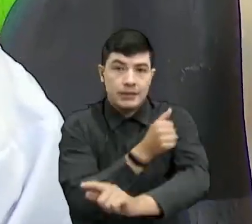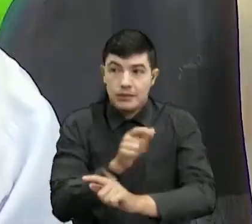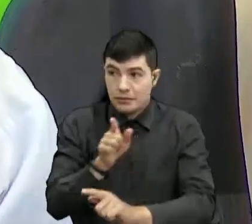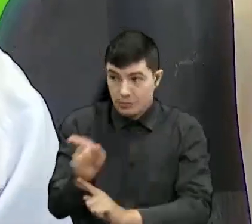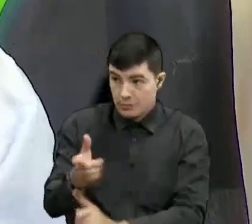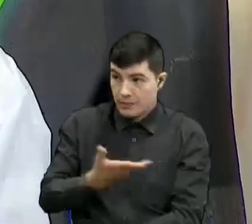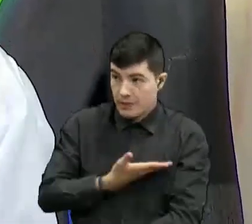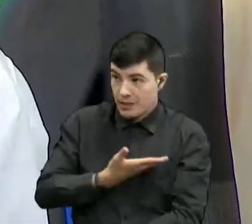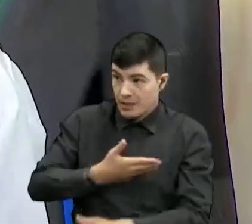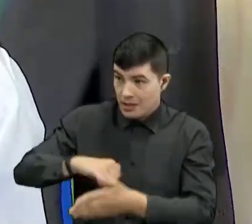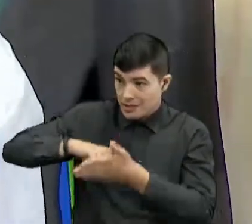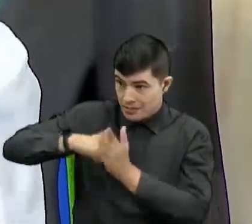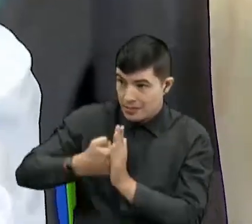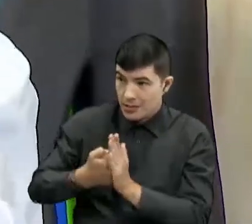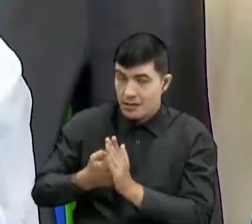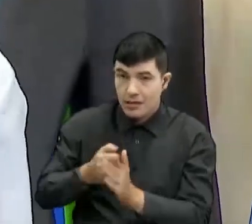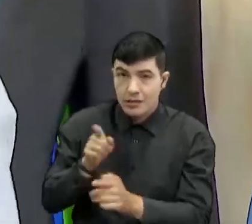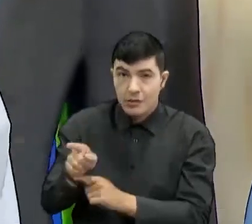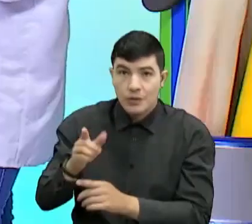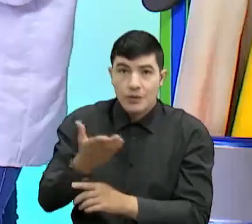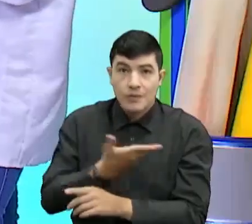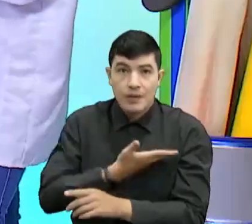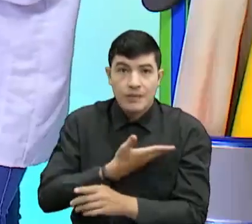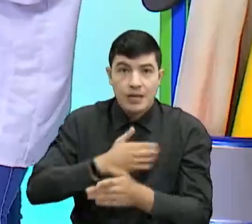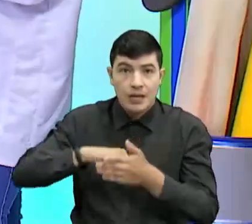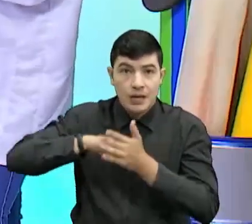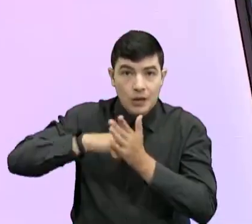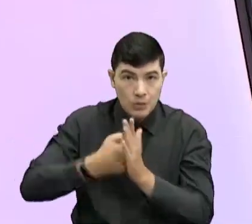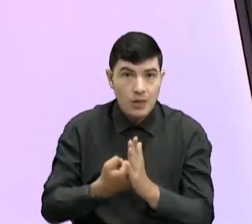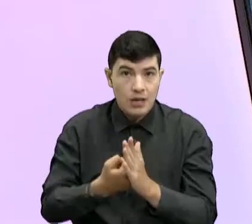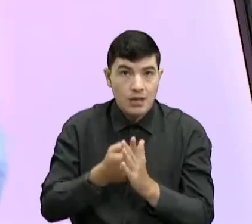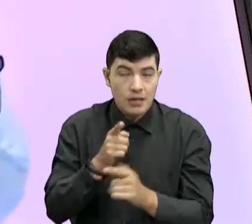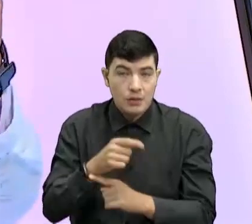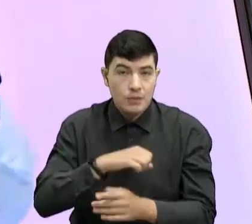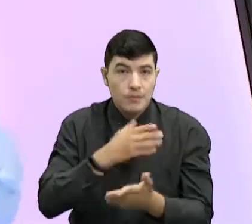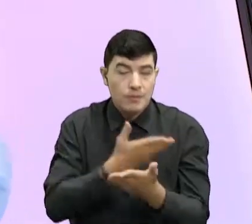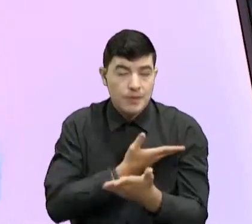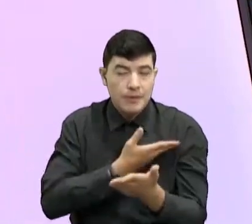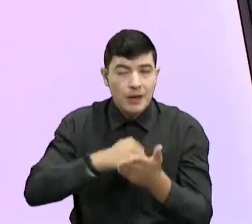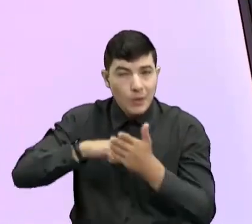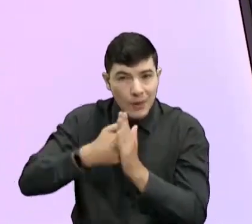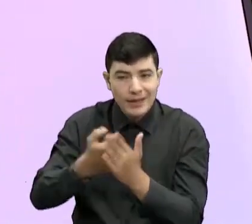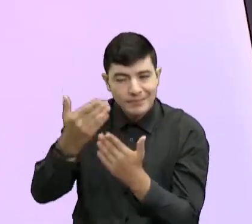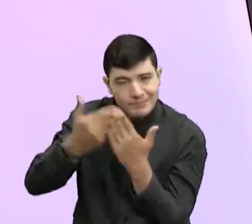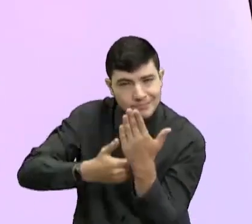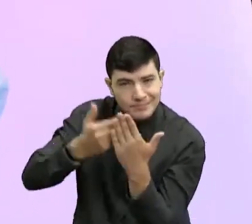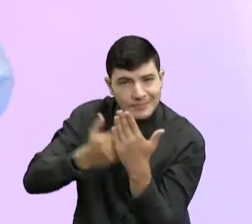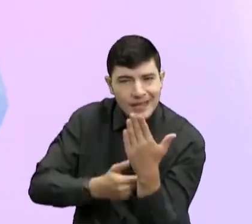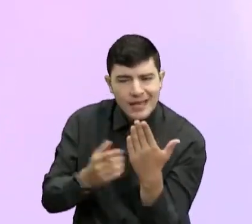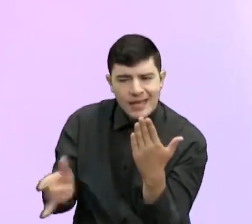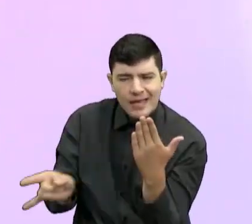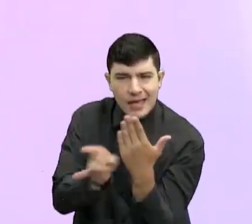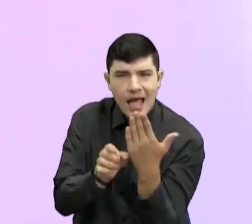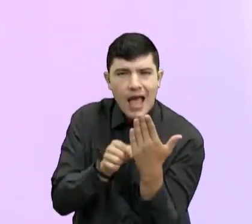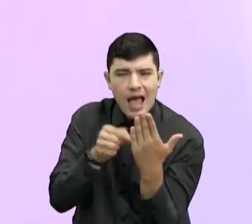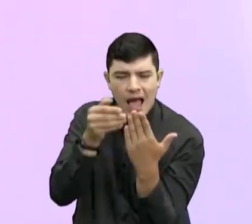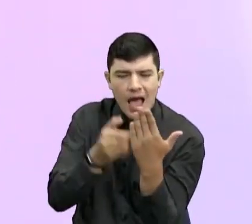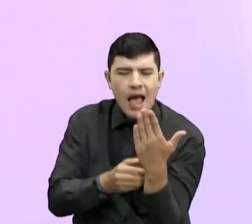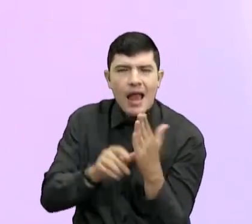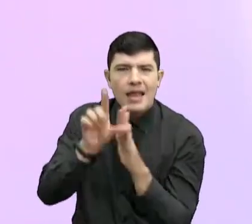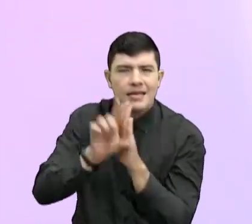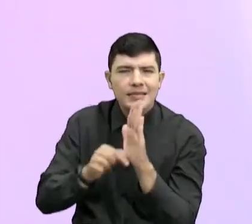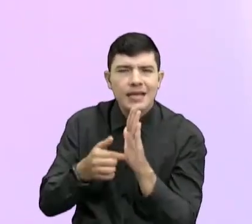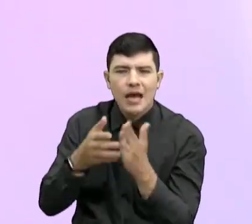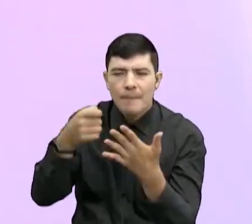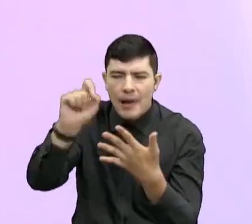mi mamá tiene hasta las huellitas de bebé. ¡Ah, carachas! Pues, mi querida Arianita, te cuento que cuando nosotros nacemos,